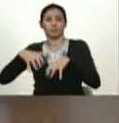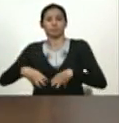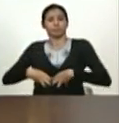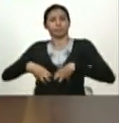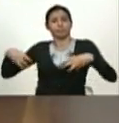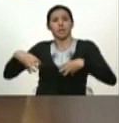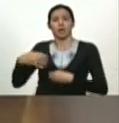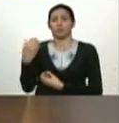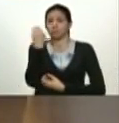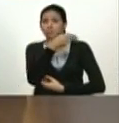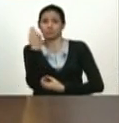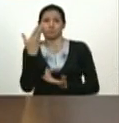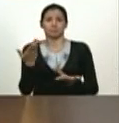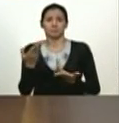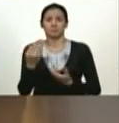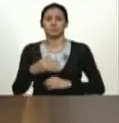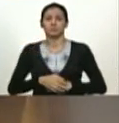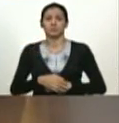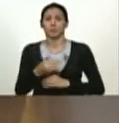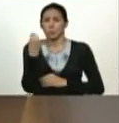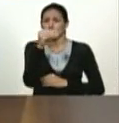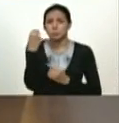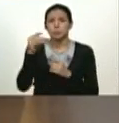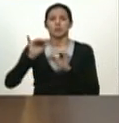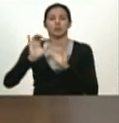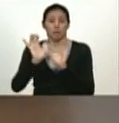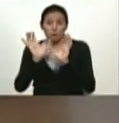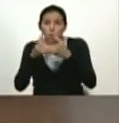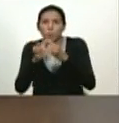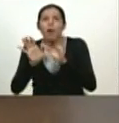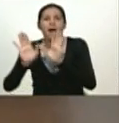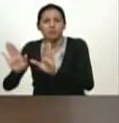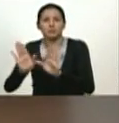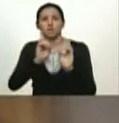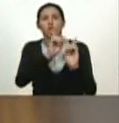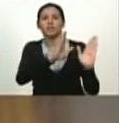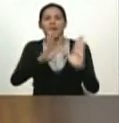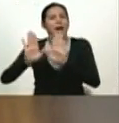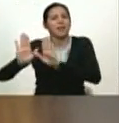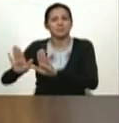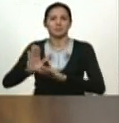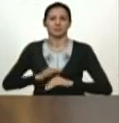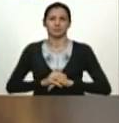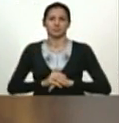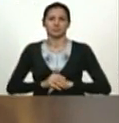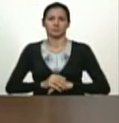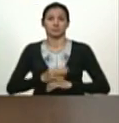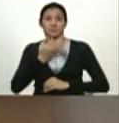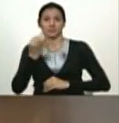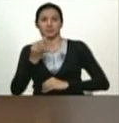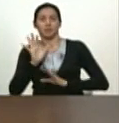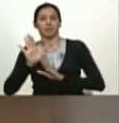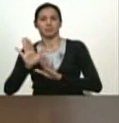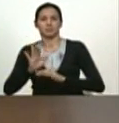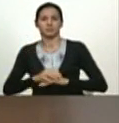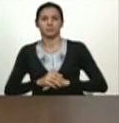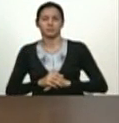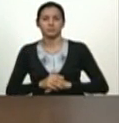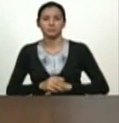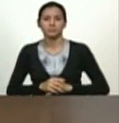desde el punto de vista sociológico, conceptual, político, doctrinario, y desde el punto de vista de la realidad, que es lo más importante.